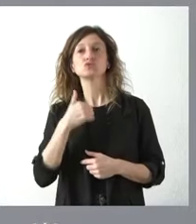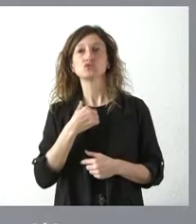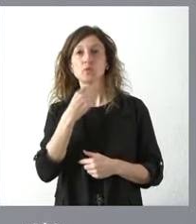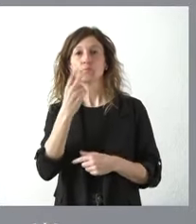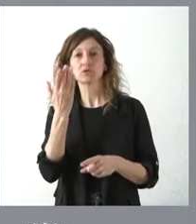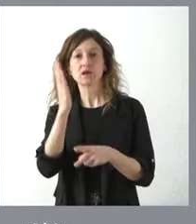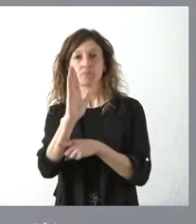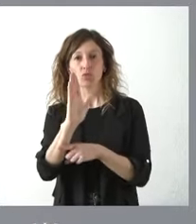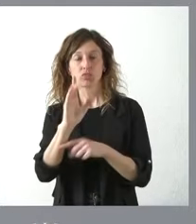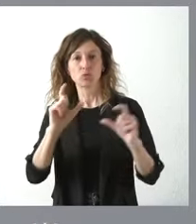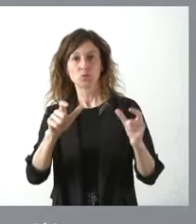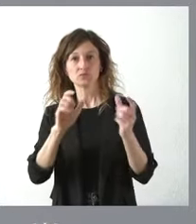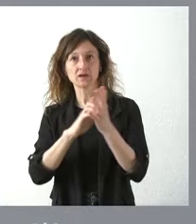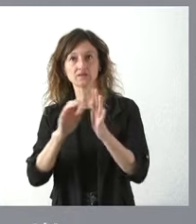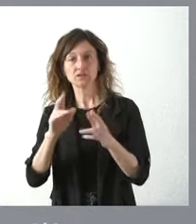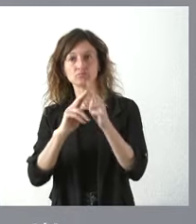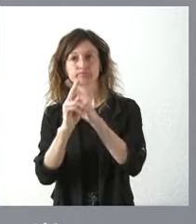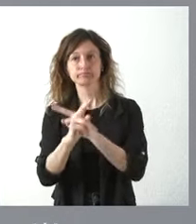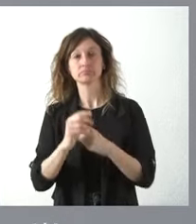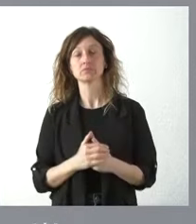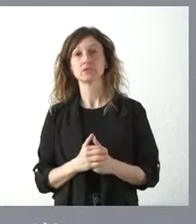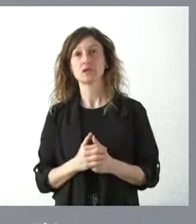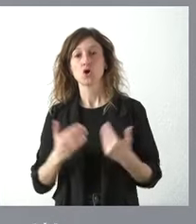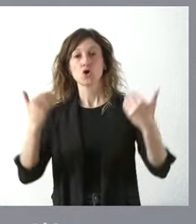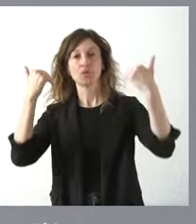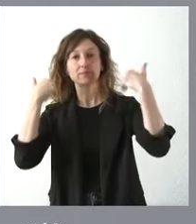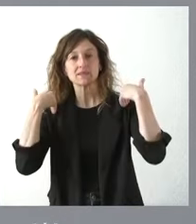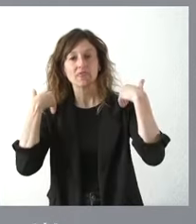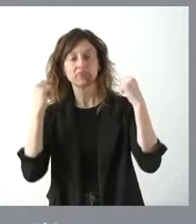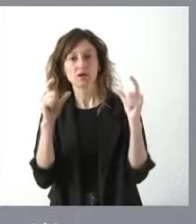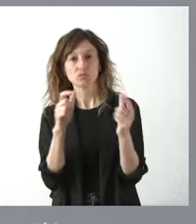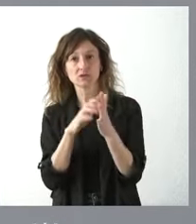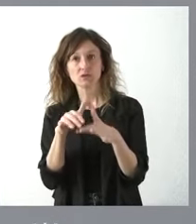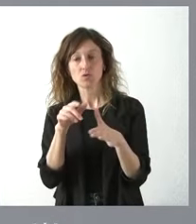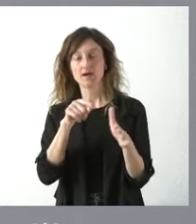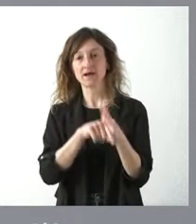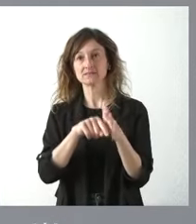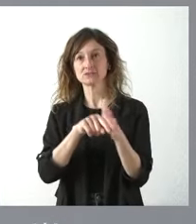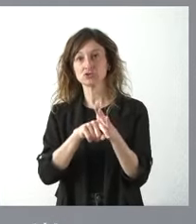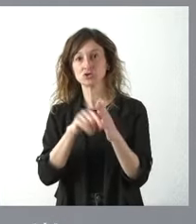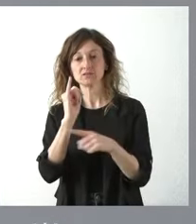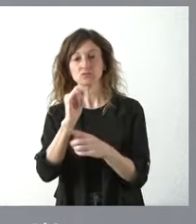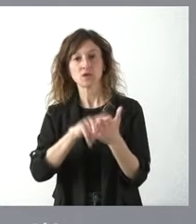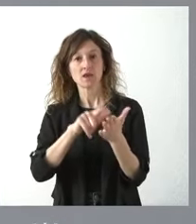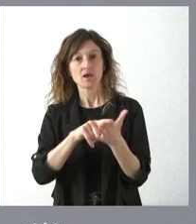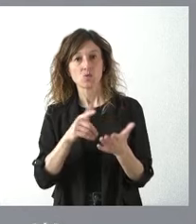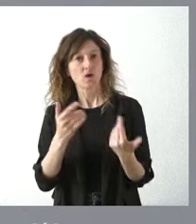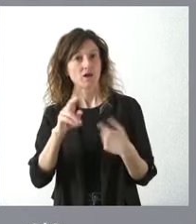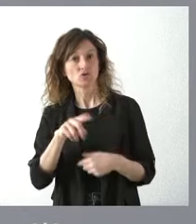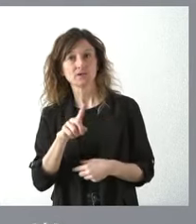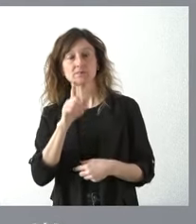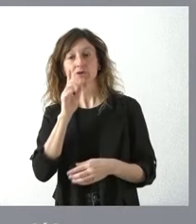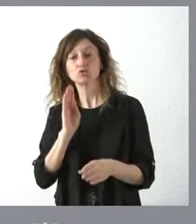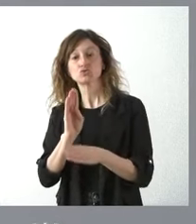la Junta de Castilla y León que en el ámbito de las competencias de la Junta de Castilla no está la gestión del Instituto de la Lengua pero sí lógicamente la gestión de las